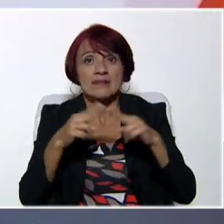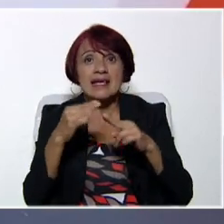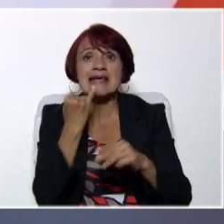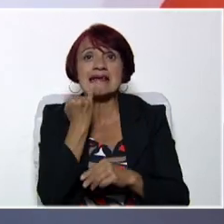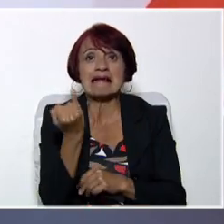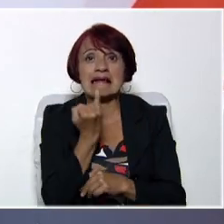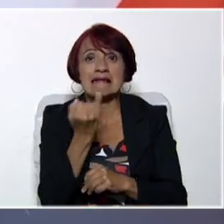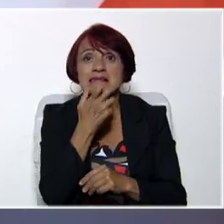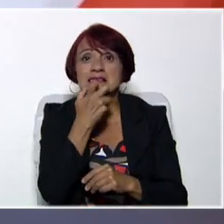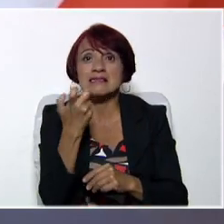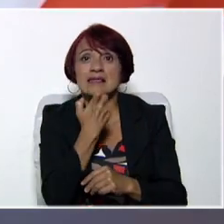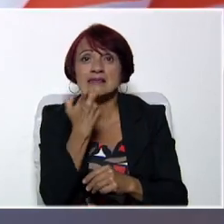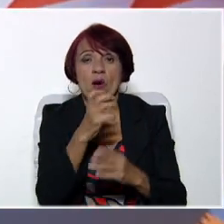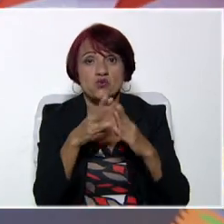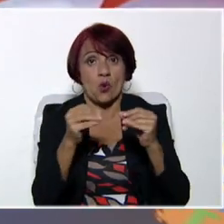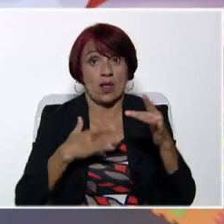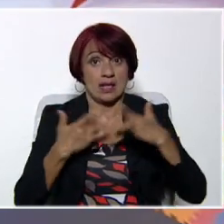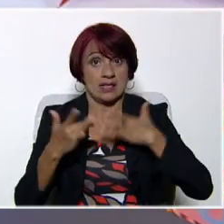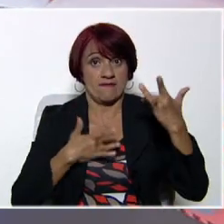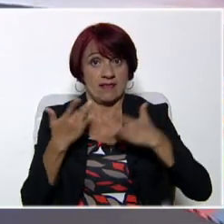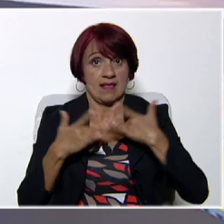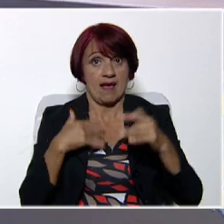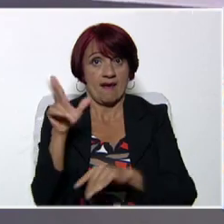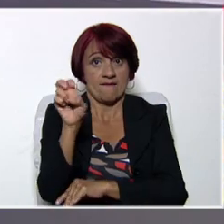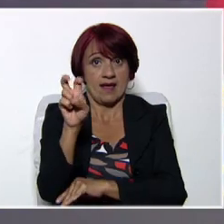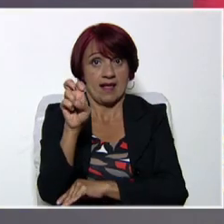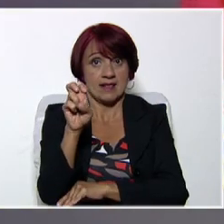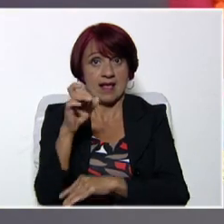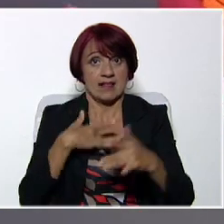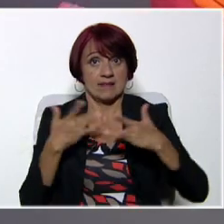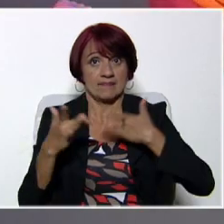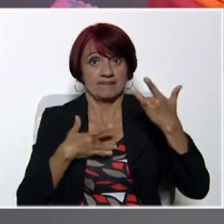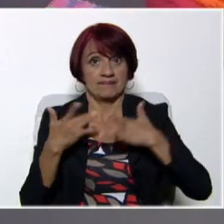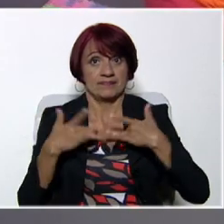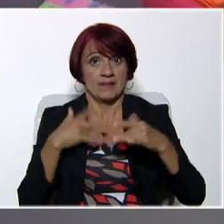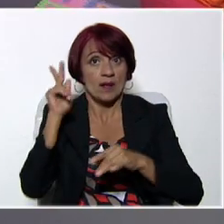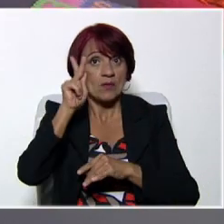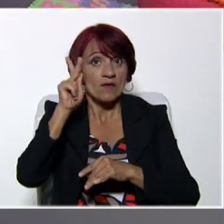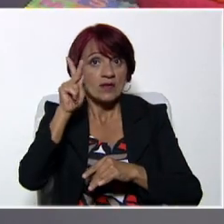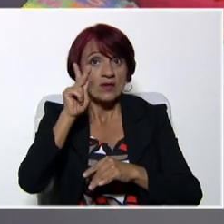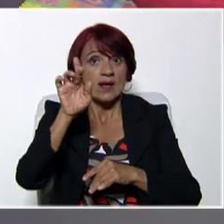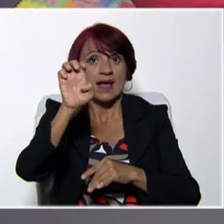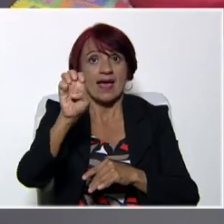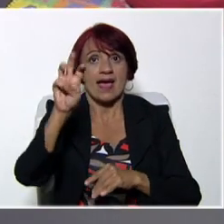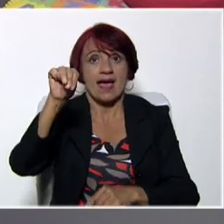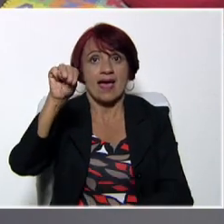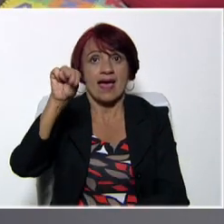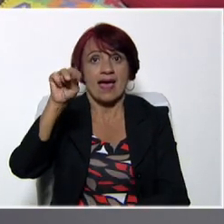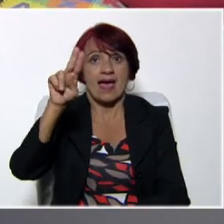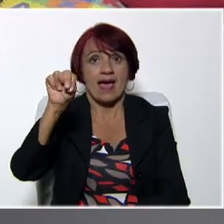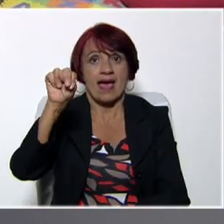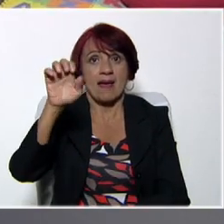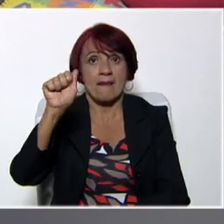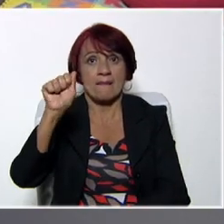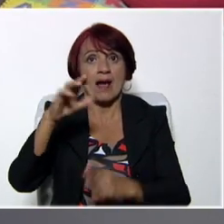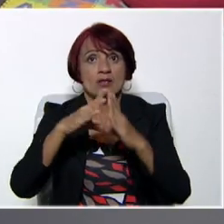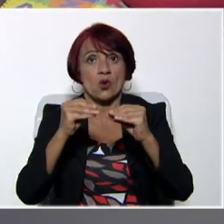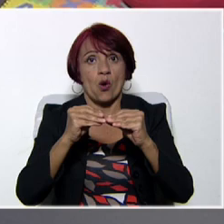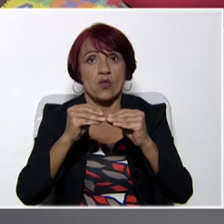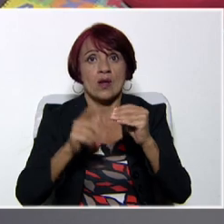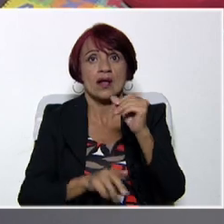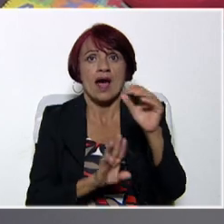finalizar este viernes de actividad física, nosotros tendremos a la profesora Enma Borromé hablando acerca de las